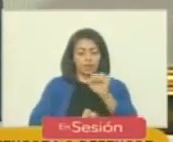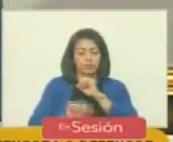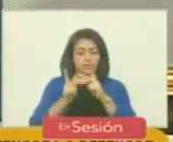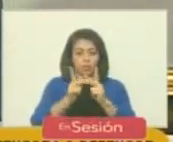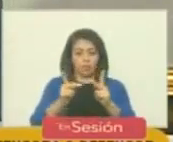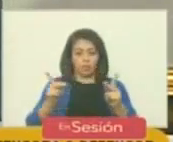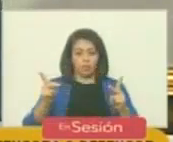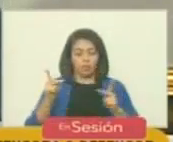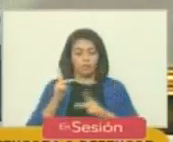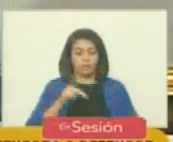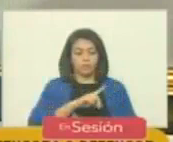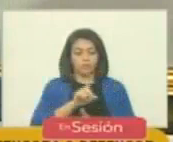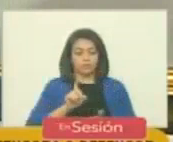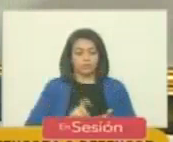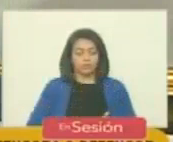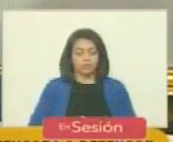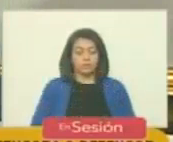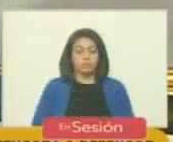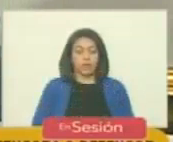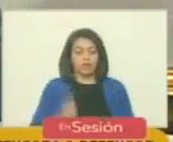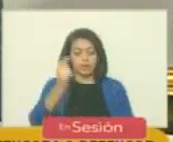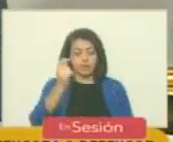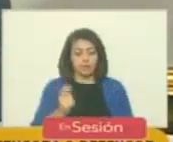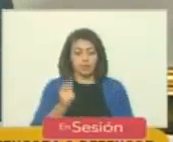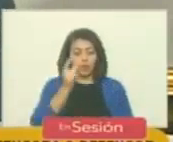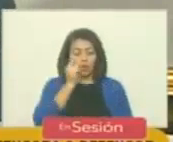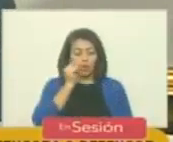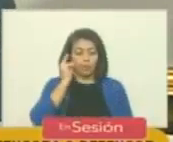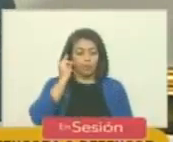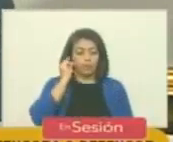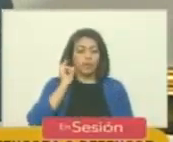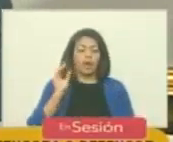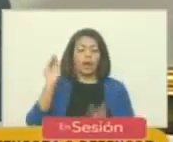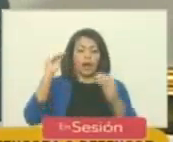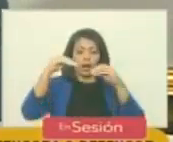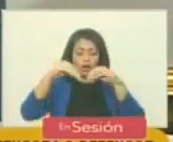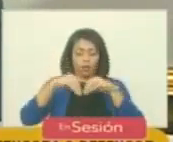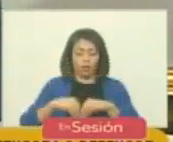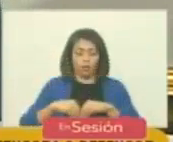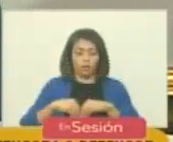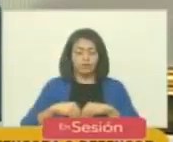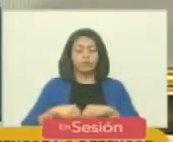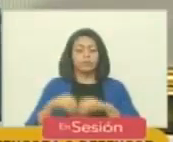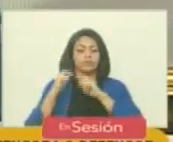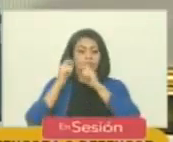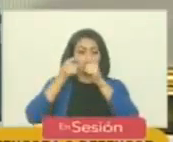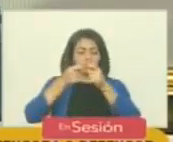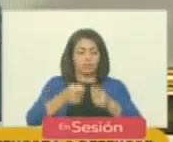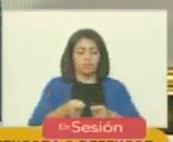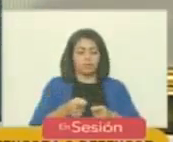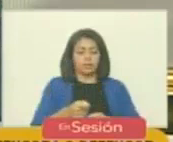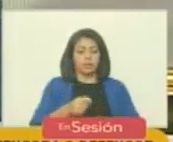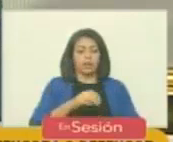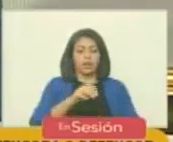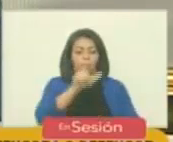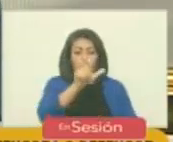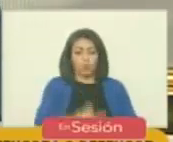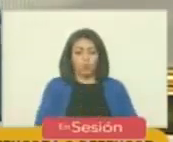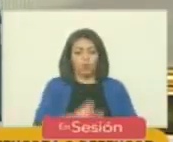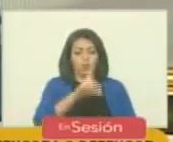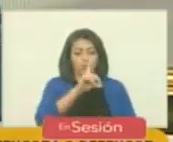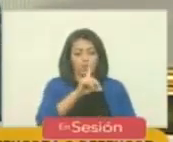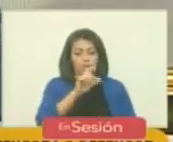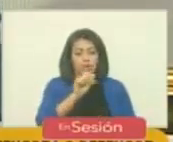Público General. Las diputadas y los diputados que estén de acuerdo con designar al ciudadano